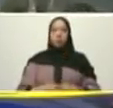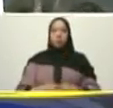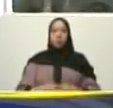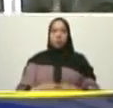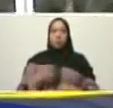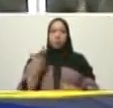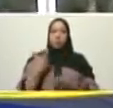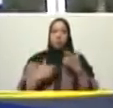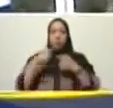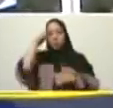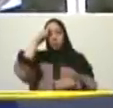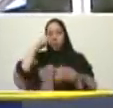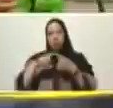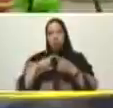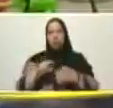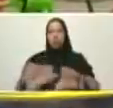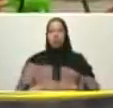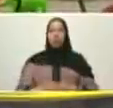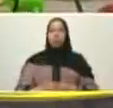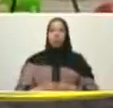comandante para esas